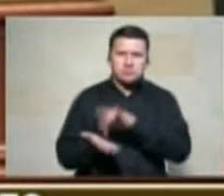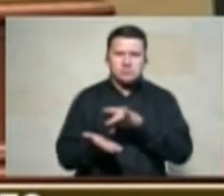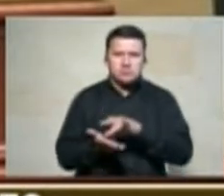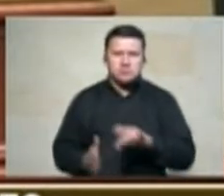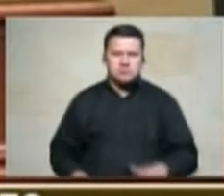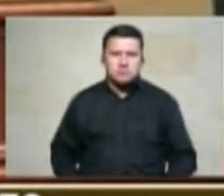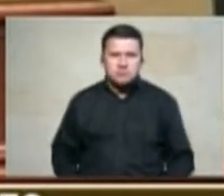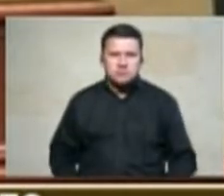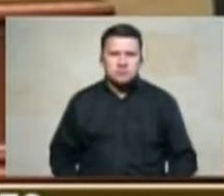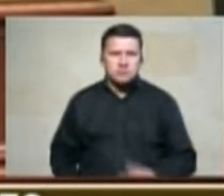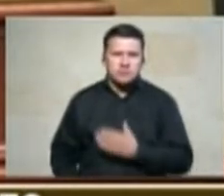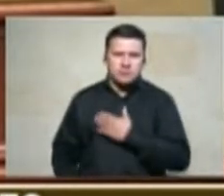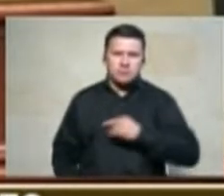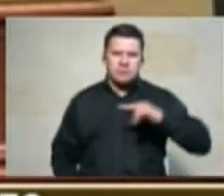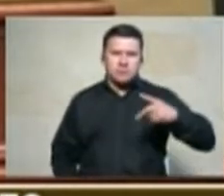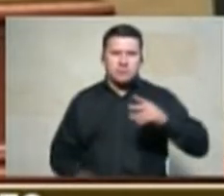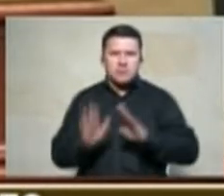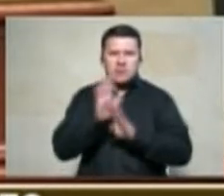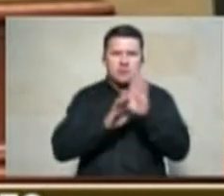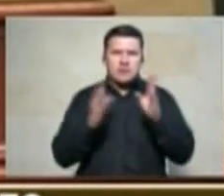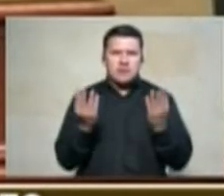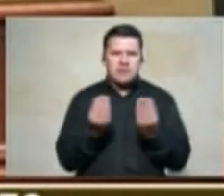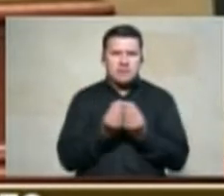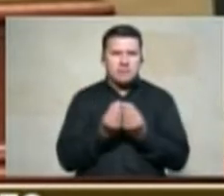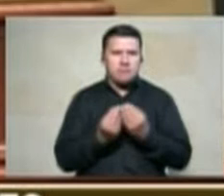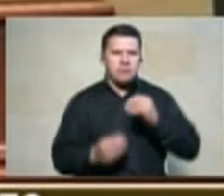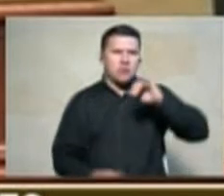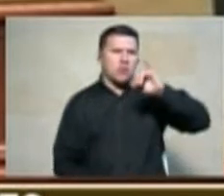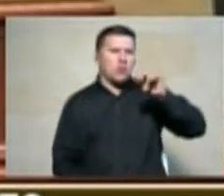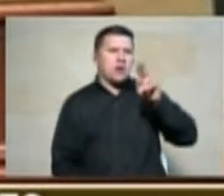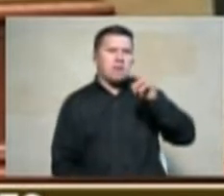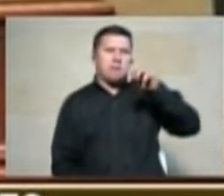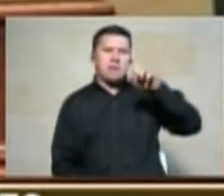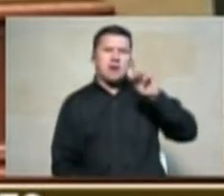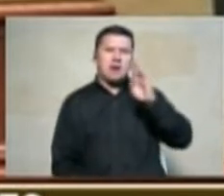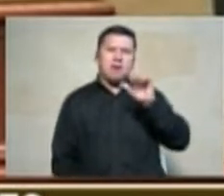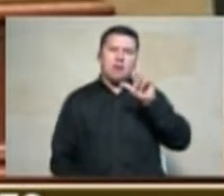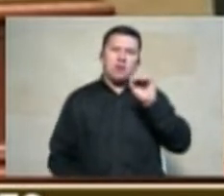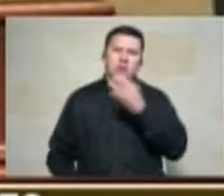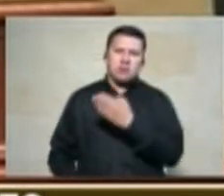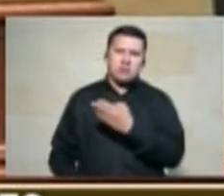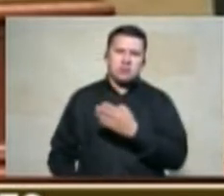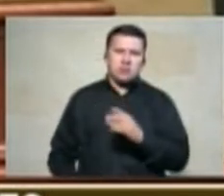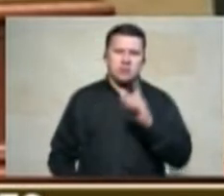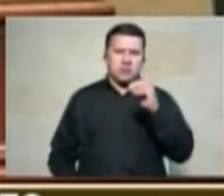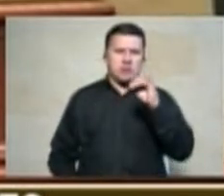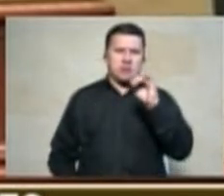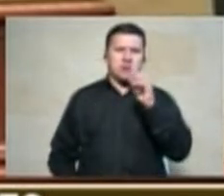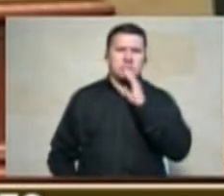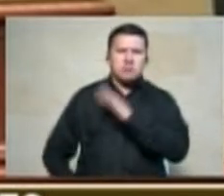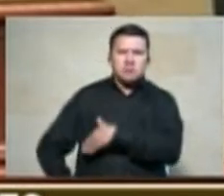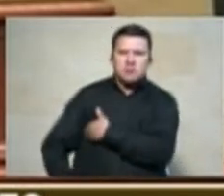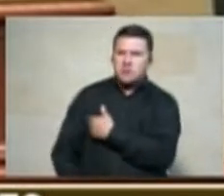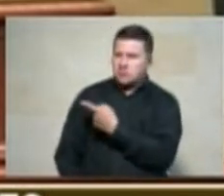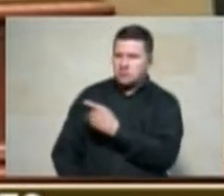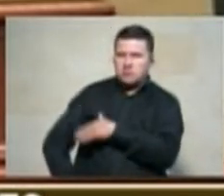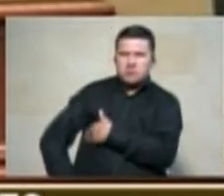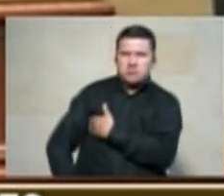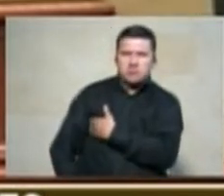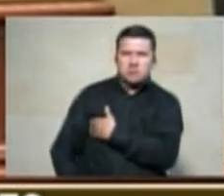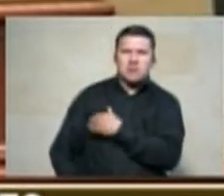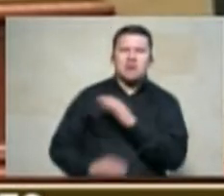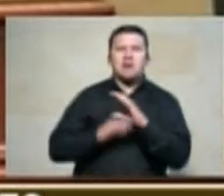desarrollo rural Juan Pablo Díaz Granados el ministro se encuentra en estos momentos en el Cauca cumpliendo compromisos